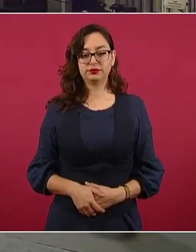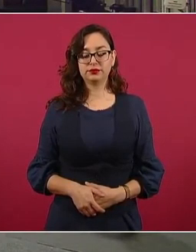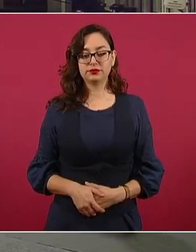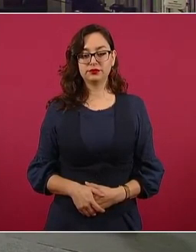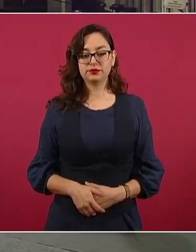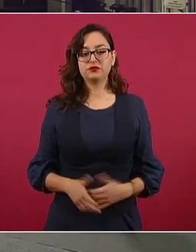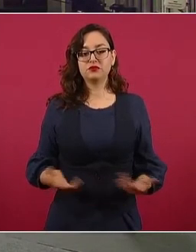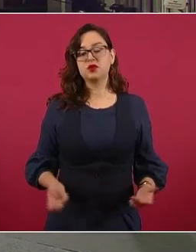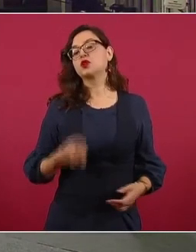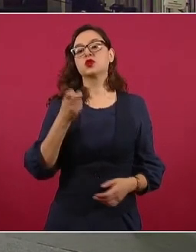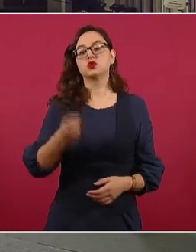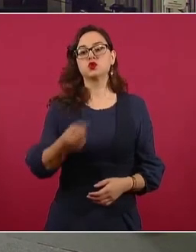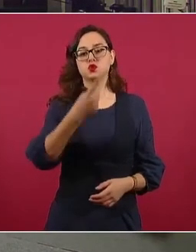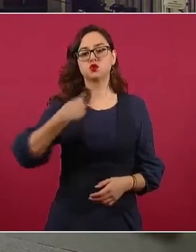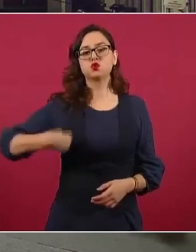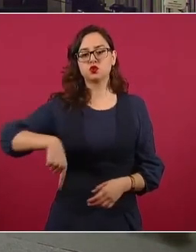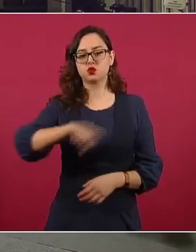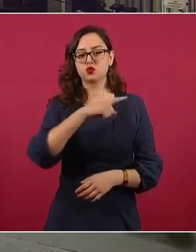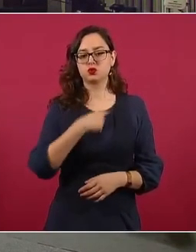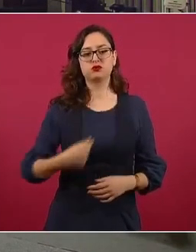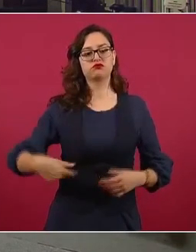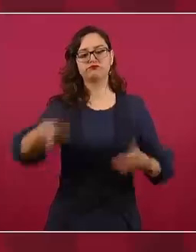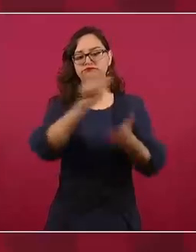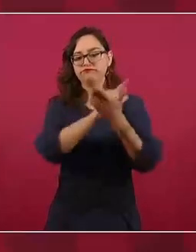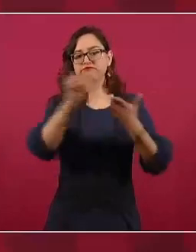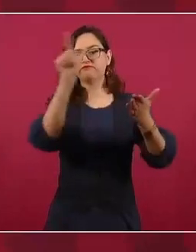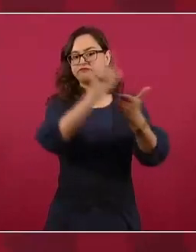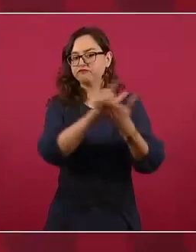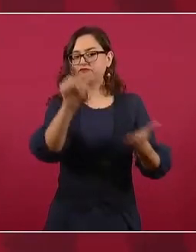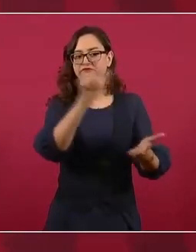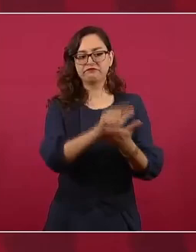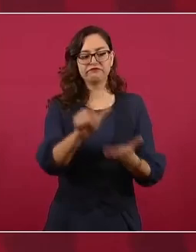continuar limpiando, limpiando, limpiando.